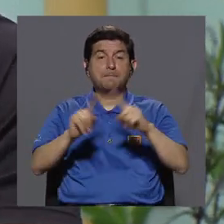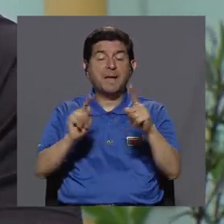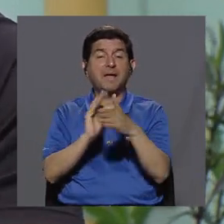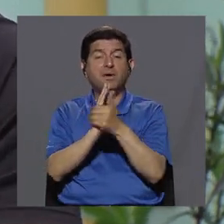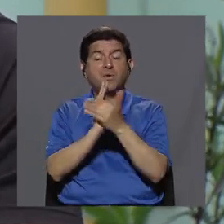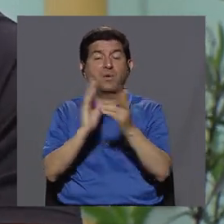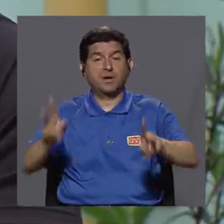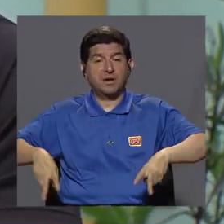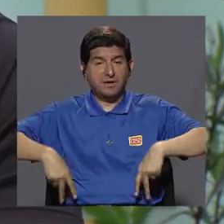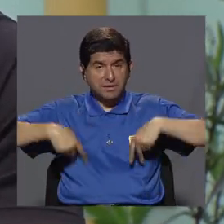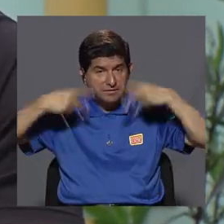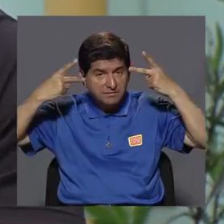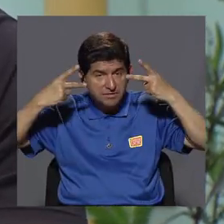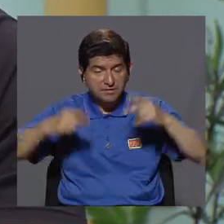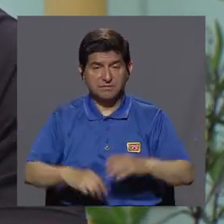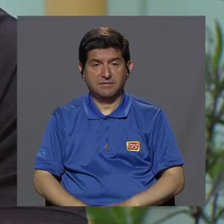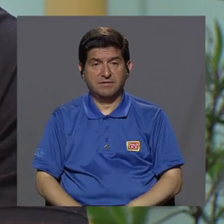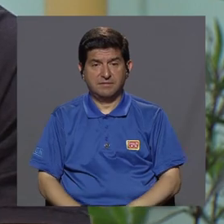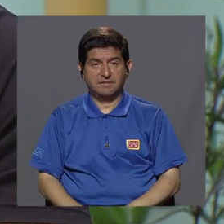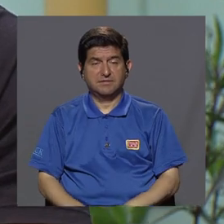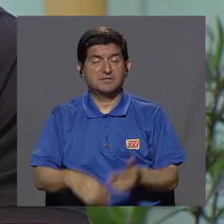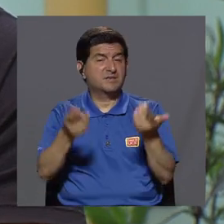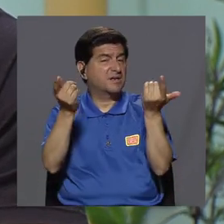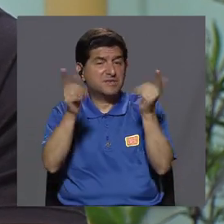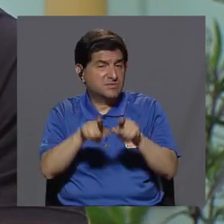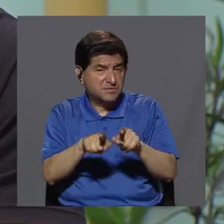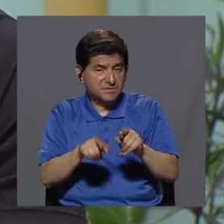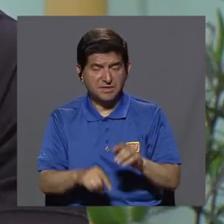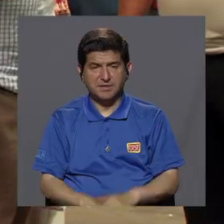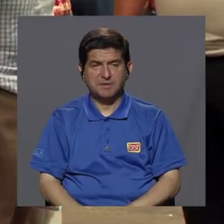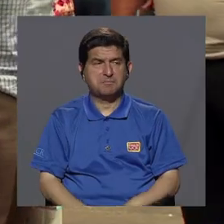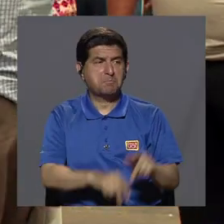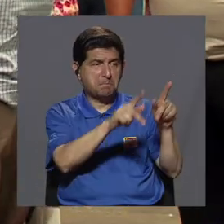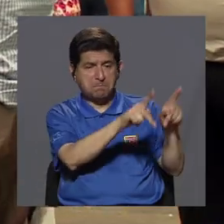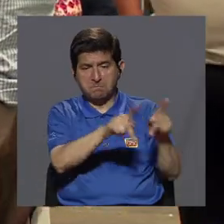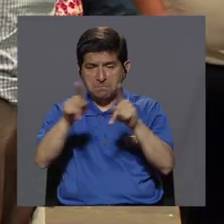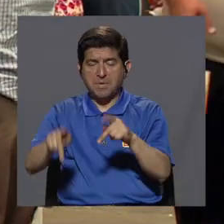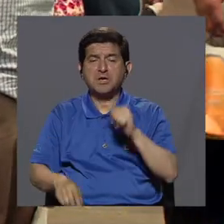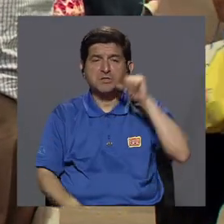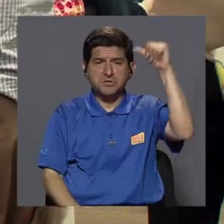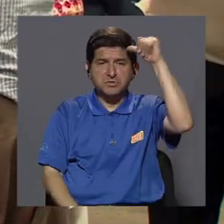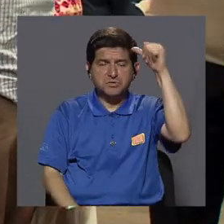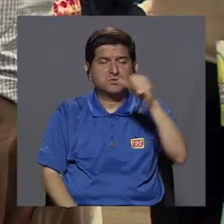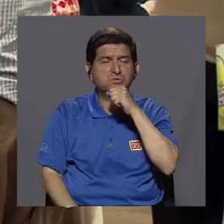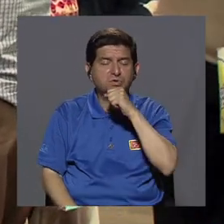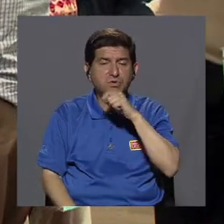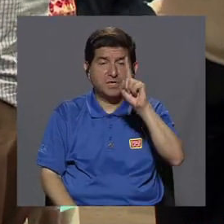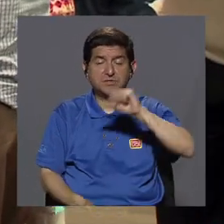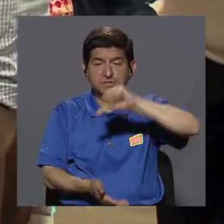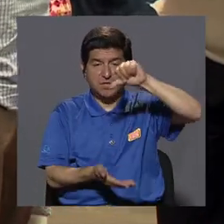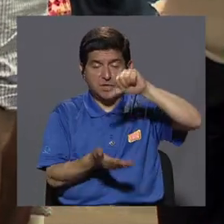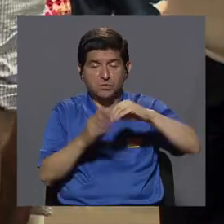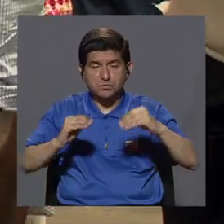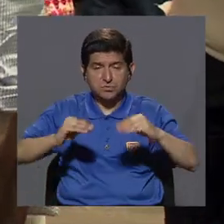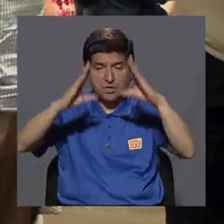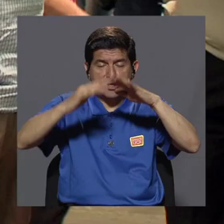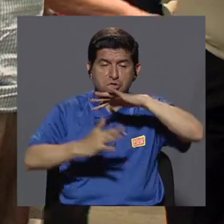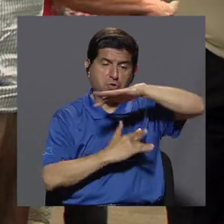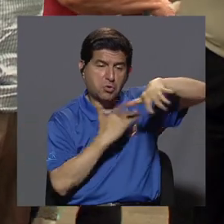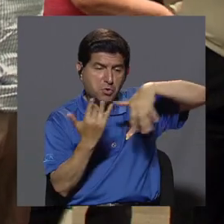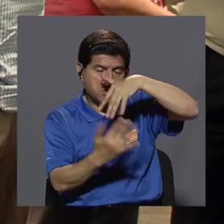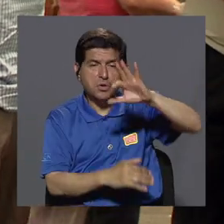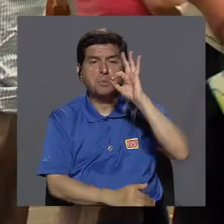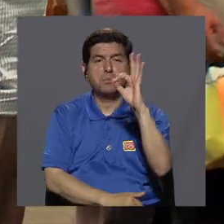habilidades para la vida, porque muchas veces pasa que están las personas adultas mayores en un centro diurno, ¿verdad? Ahí